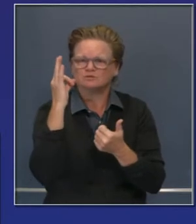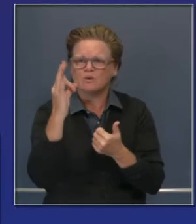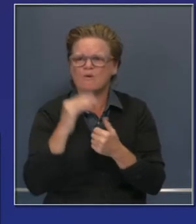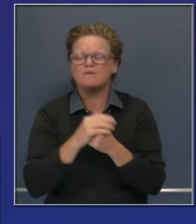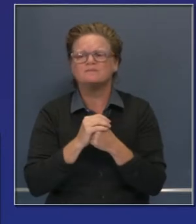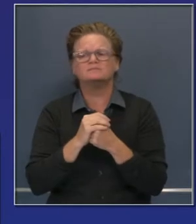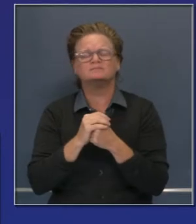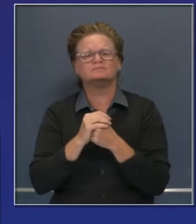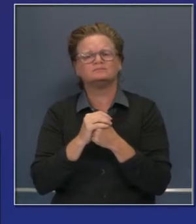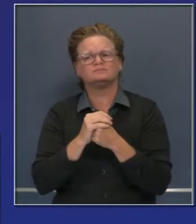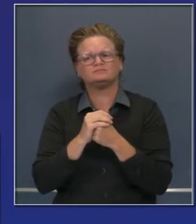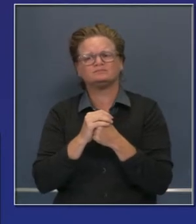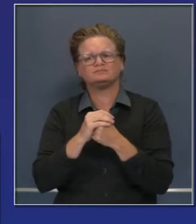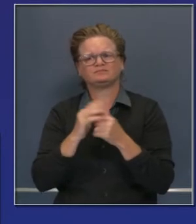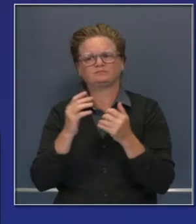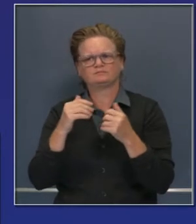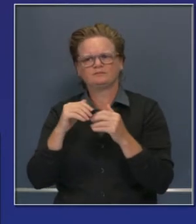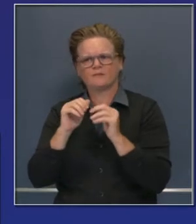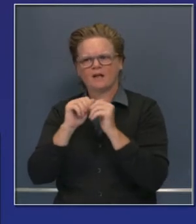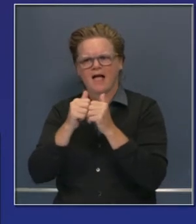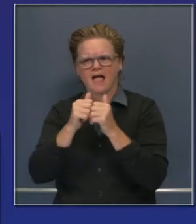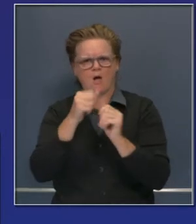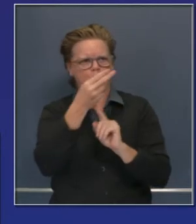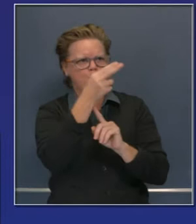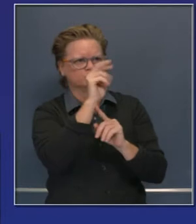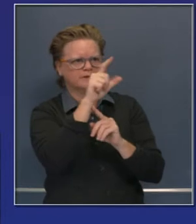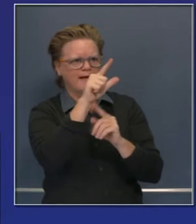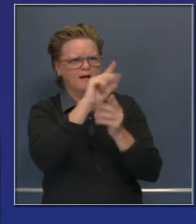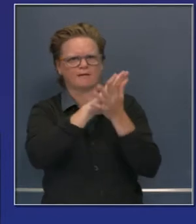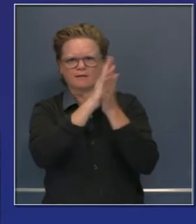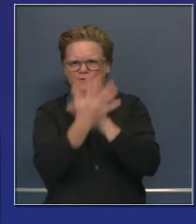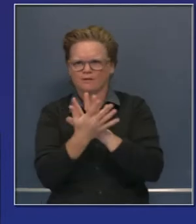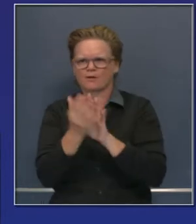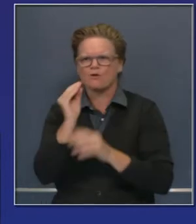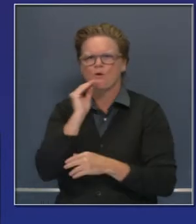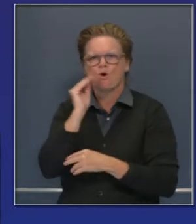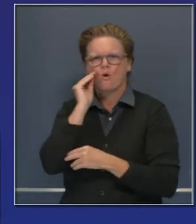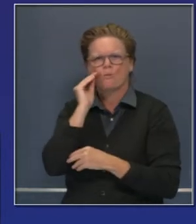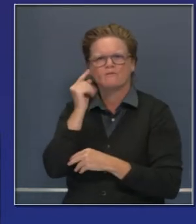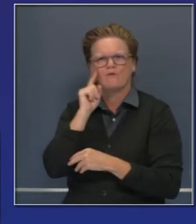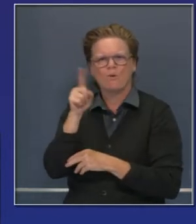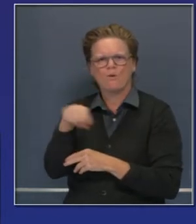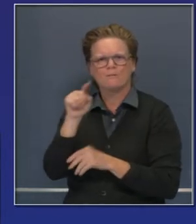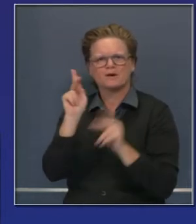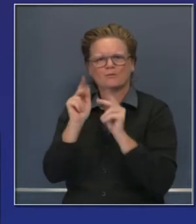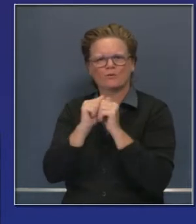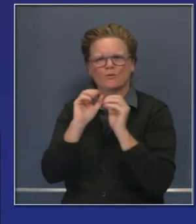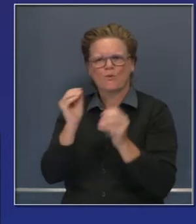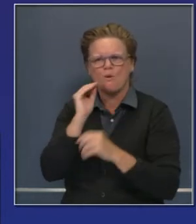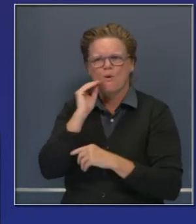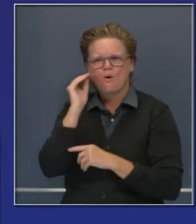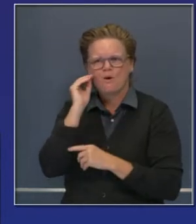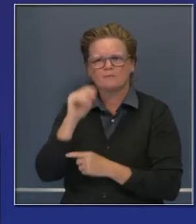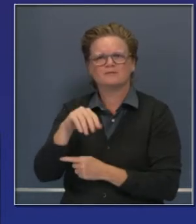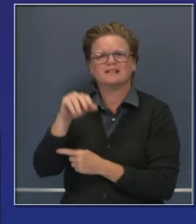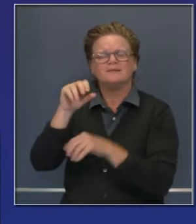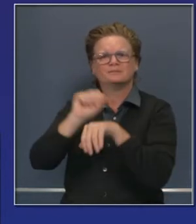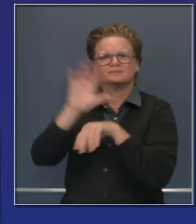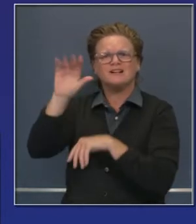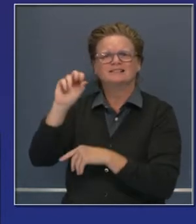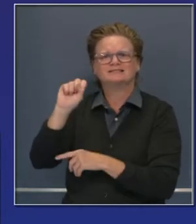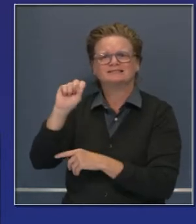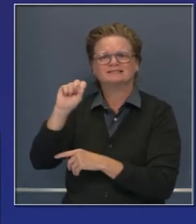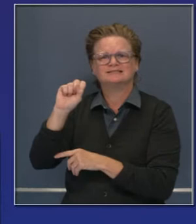de viviendas concentrándose en conversión de hoteles en el condado de Shasta. En muchos de estos condados no se ha participado